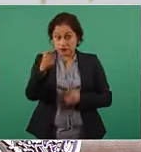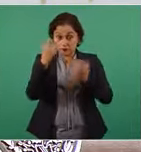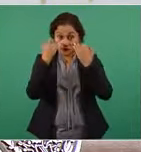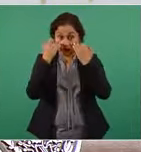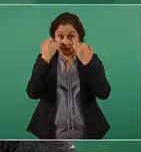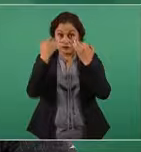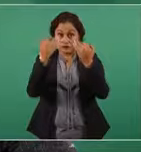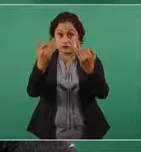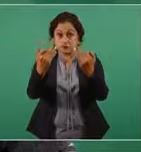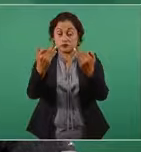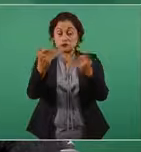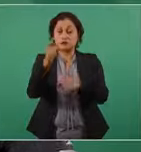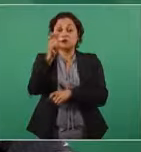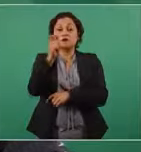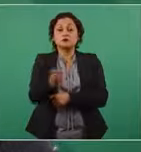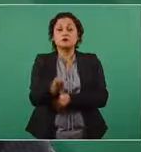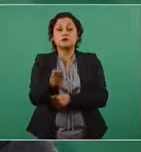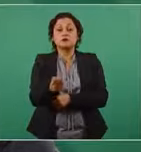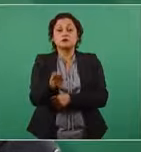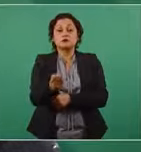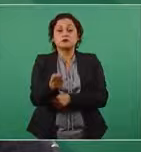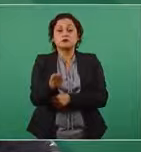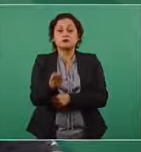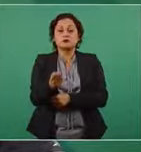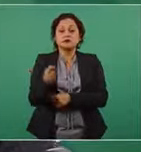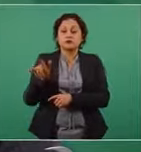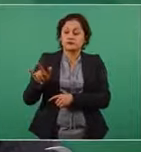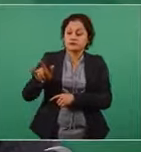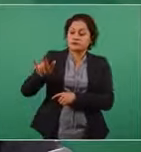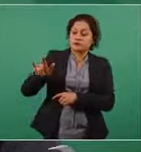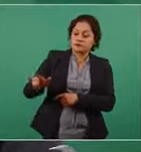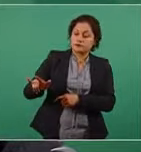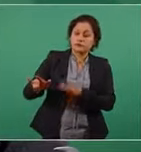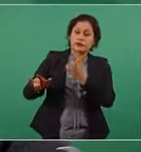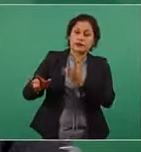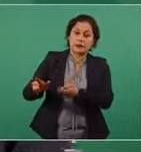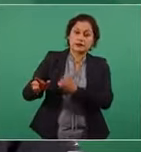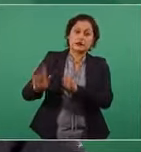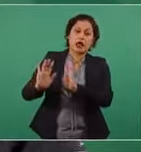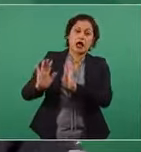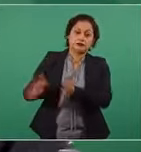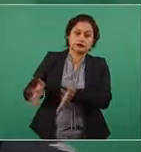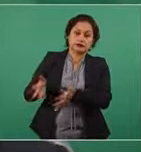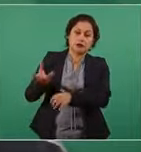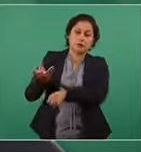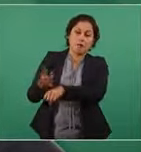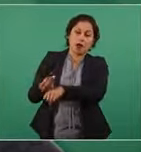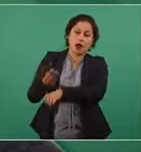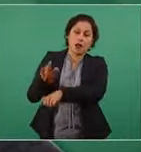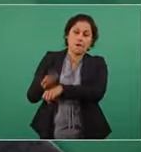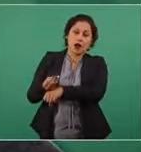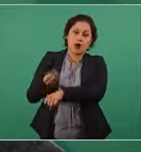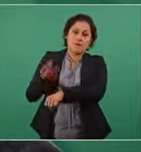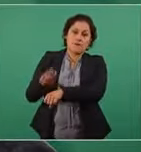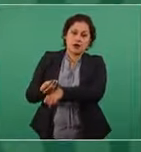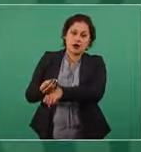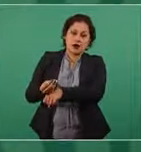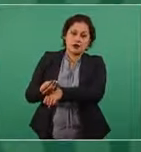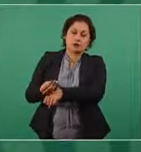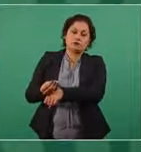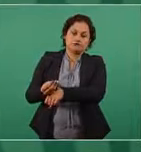de que si lo tenemos con mantenimiento parado, ahorramos,